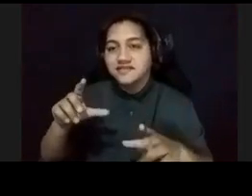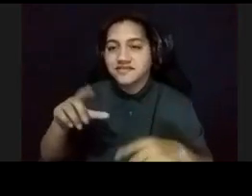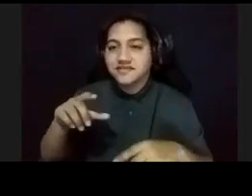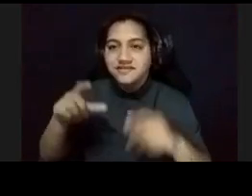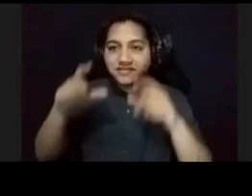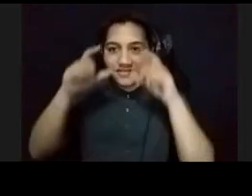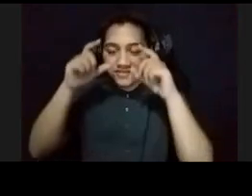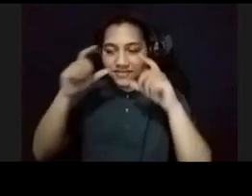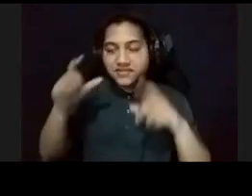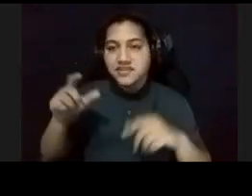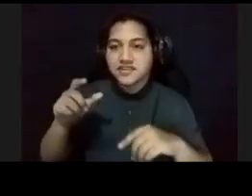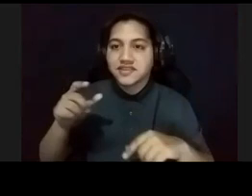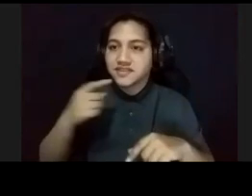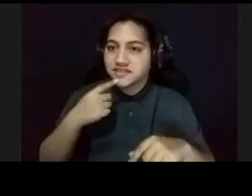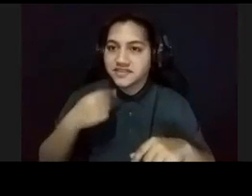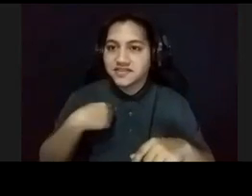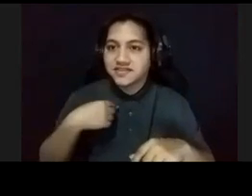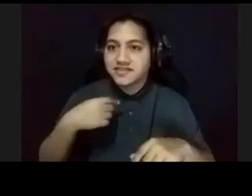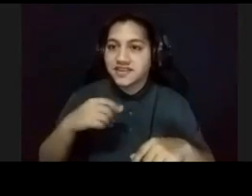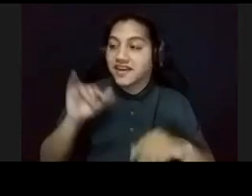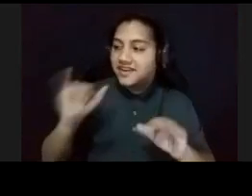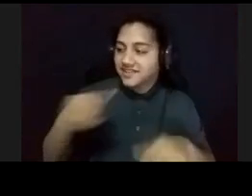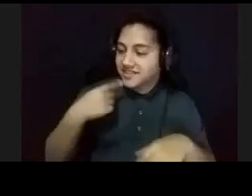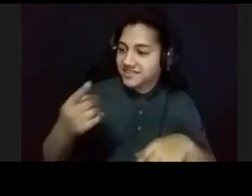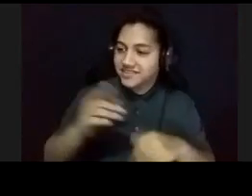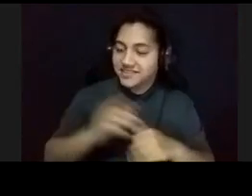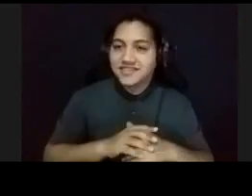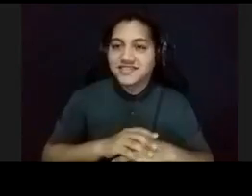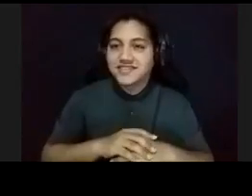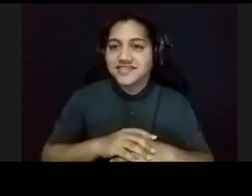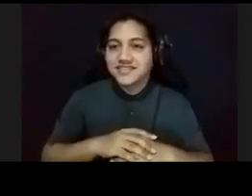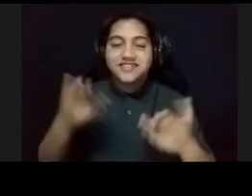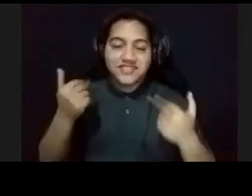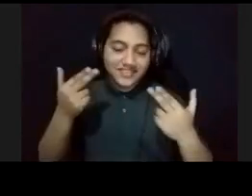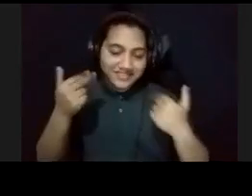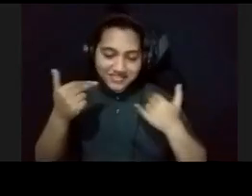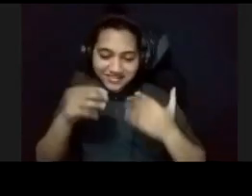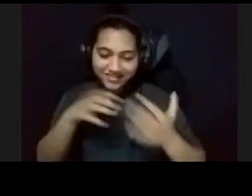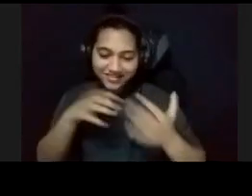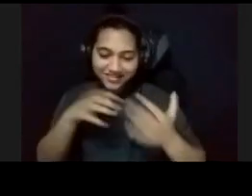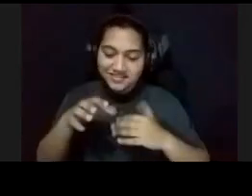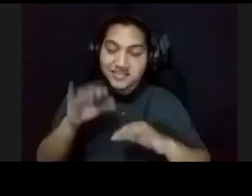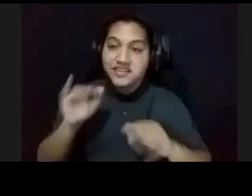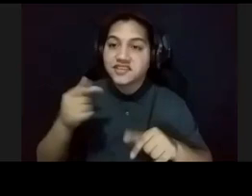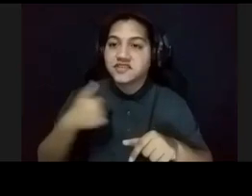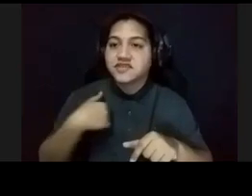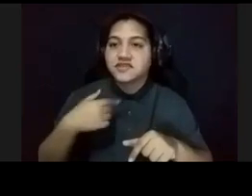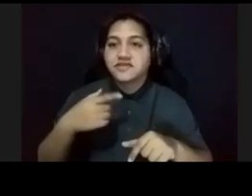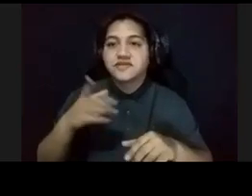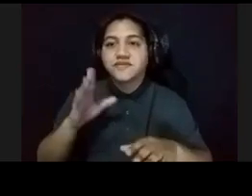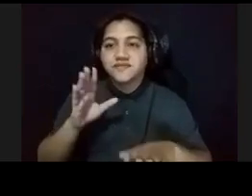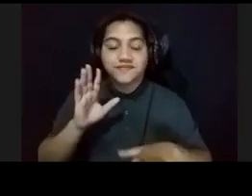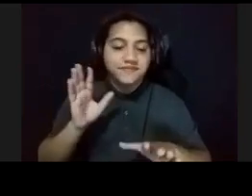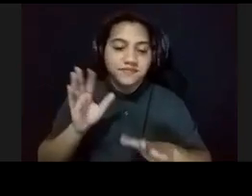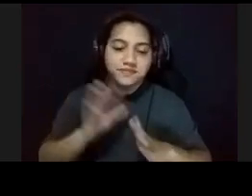su cristal, y me dice, eso dicen, y nos empezamos a reír, y me dijo, ay, es que yo soy, me presento,